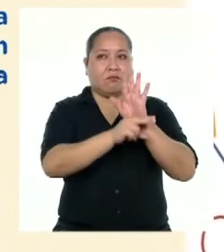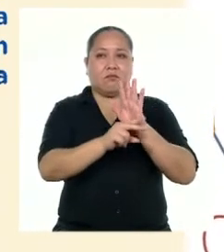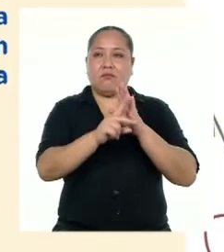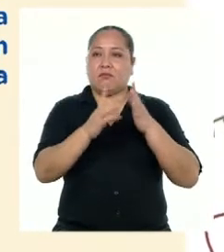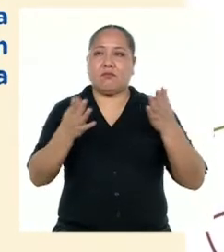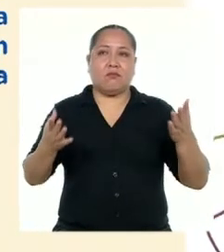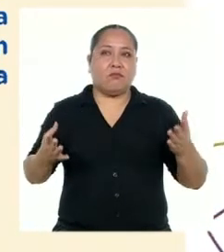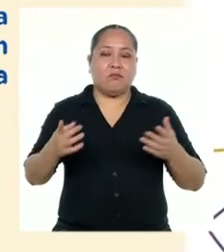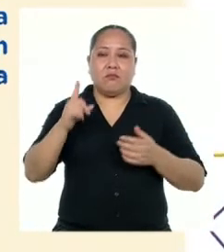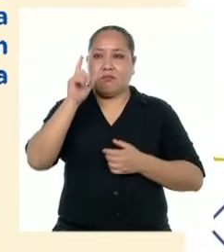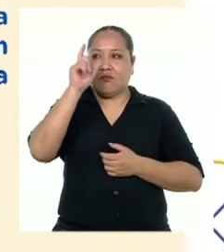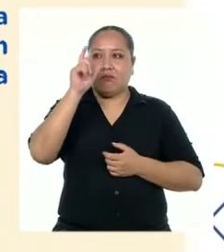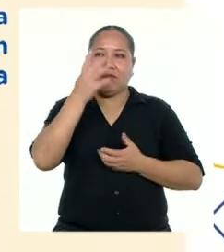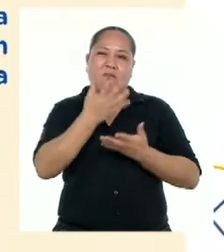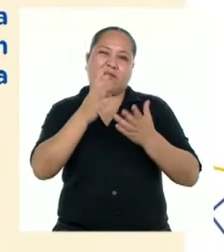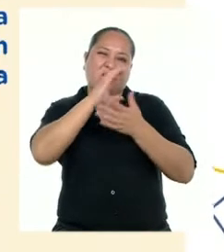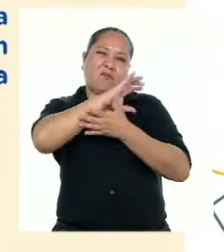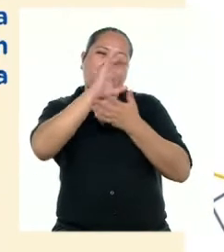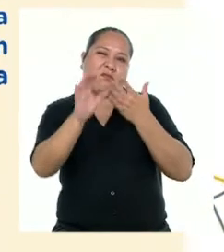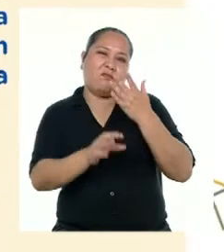normas no es algo que nos caracteriza.